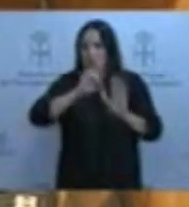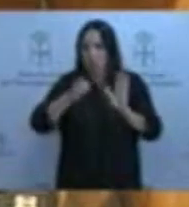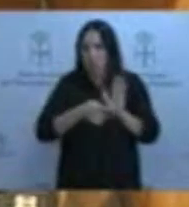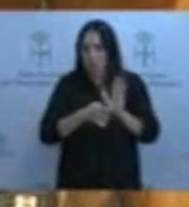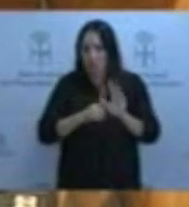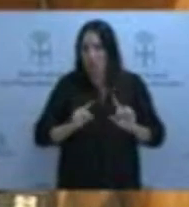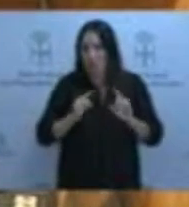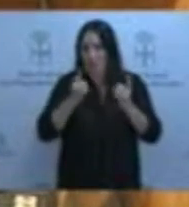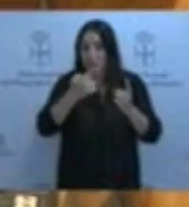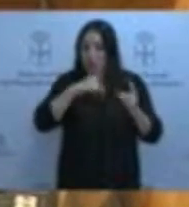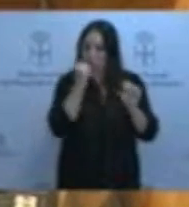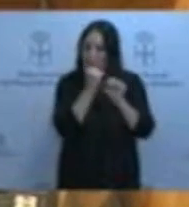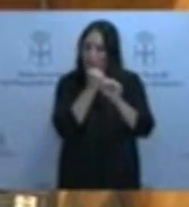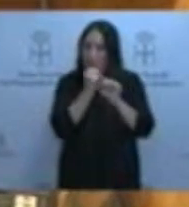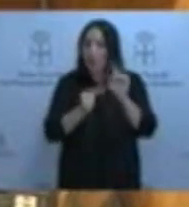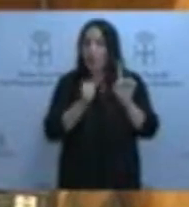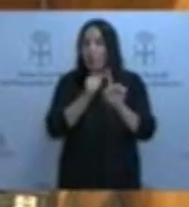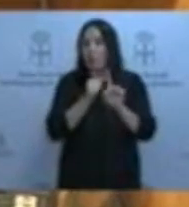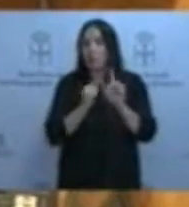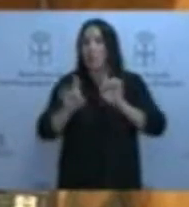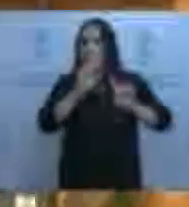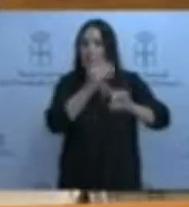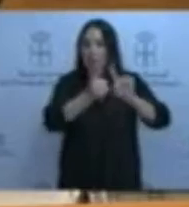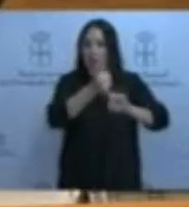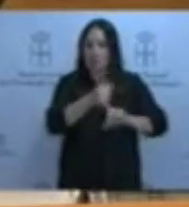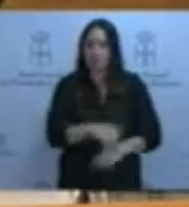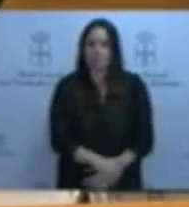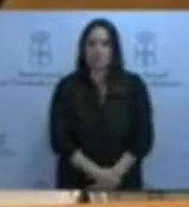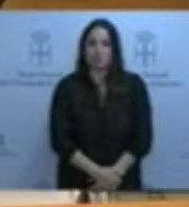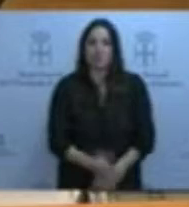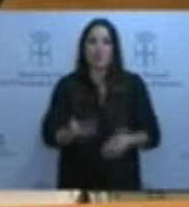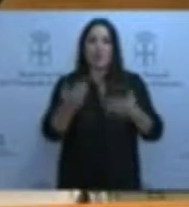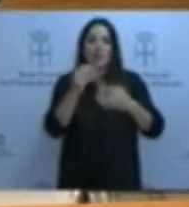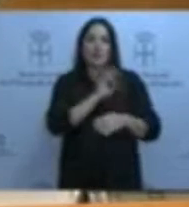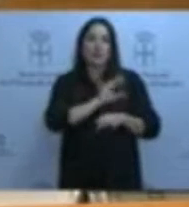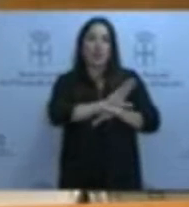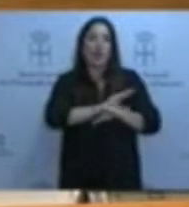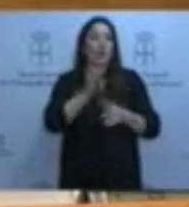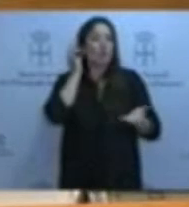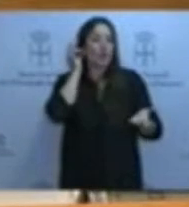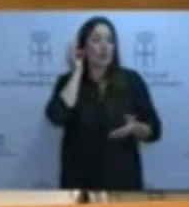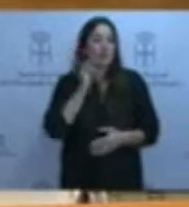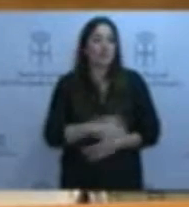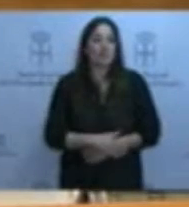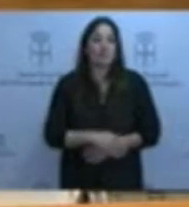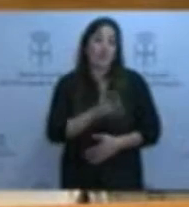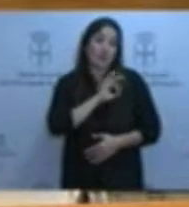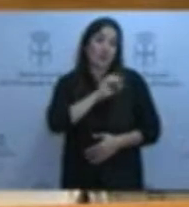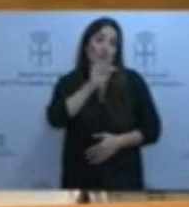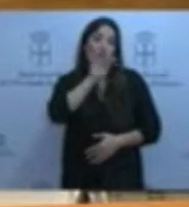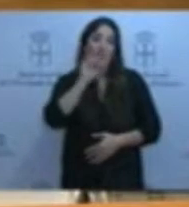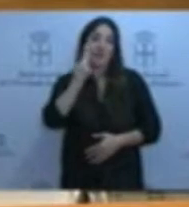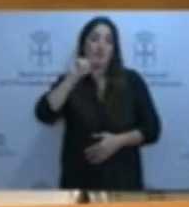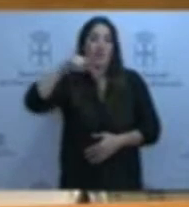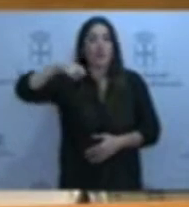trabajando para resolver el problema. Gracias, señora consejera. Señor Fernando Vilanova